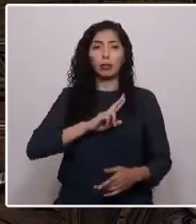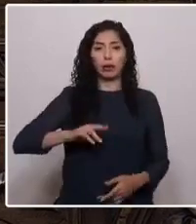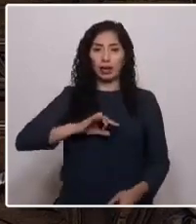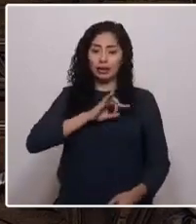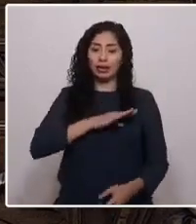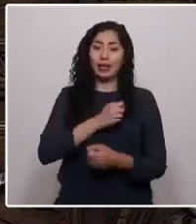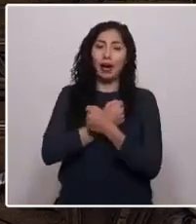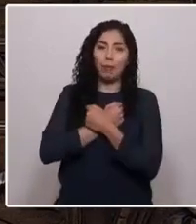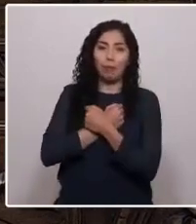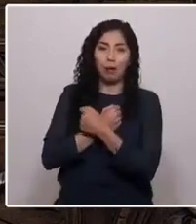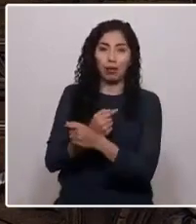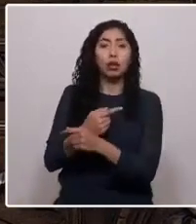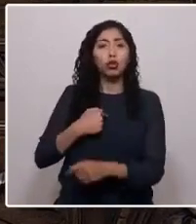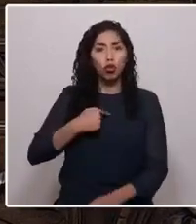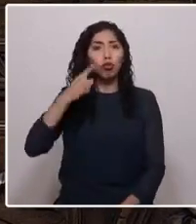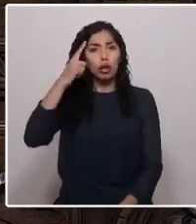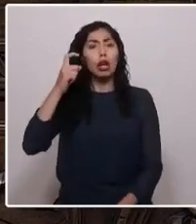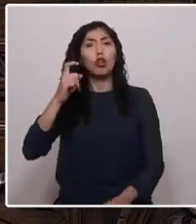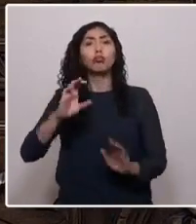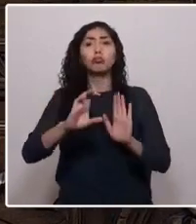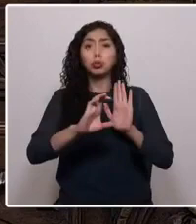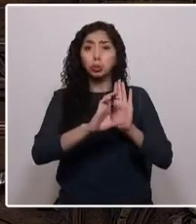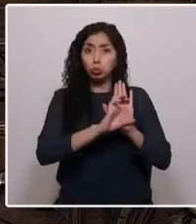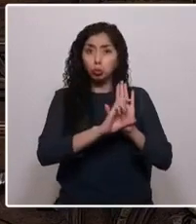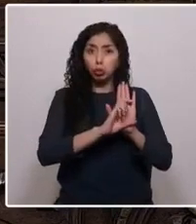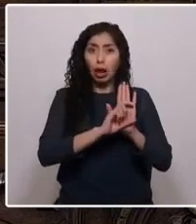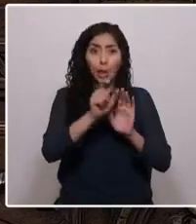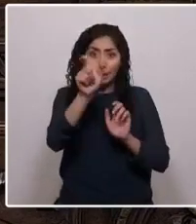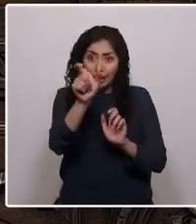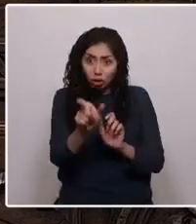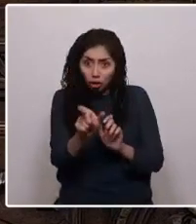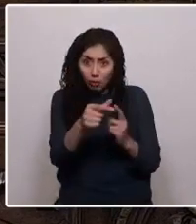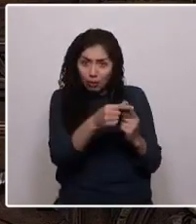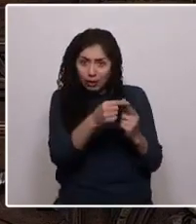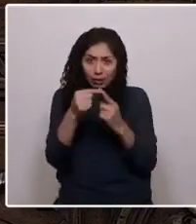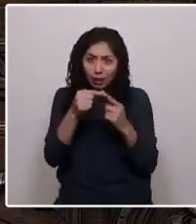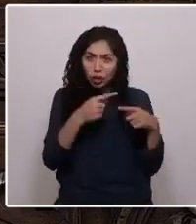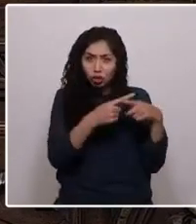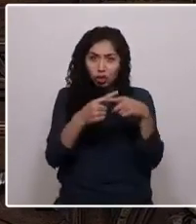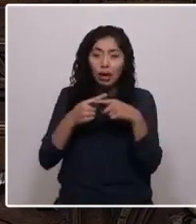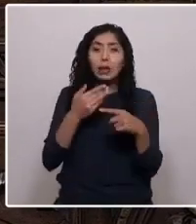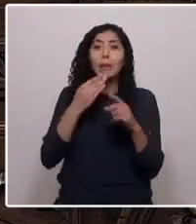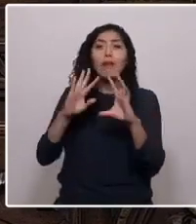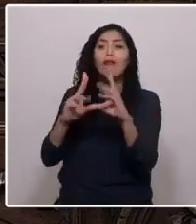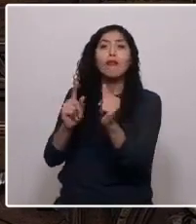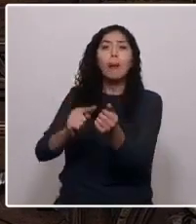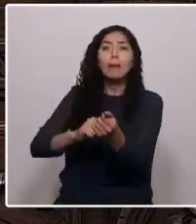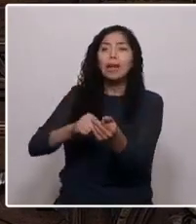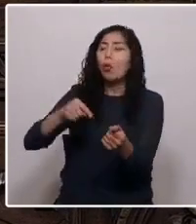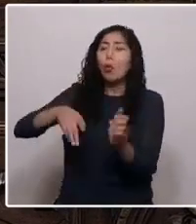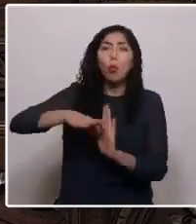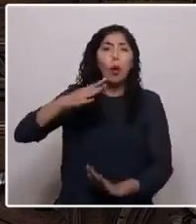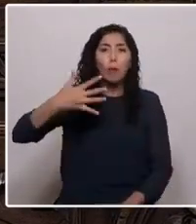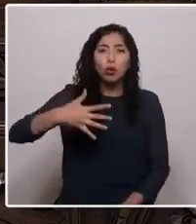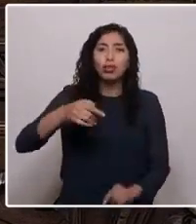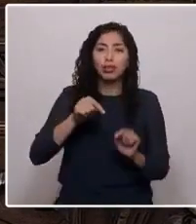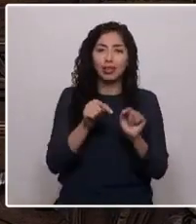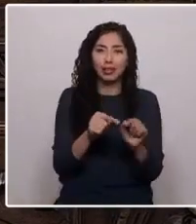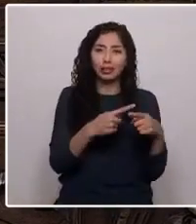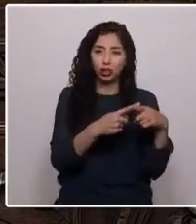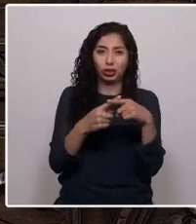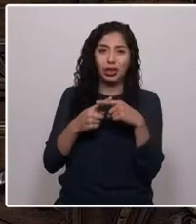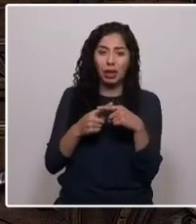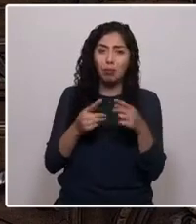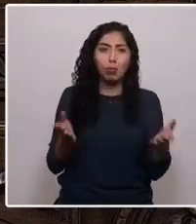creo en una constitución que conciba a la persona como centro de la sociedad y a la familia como núcleo fundamental de esta. Promoviendo un Estado